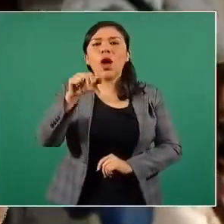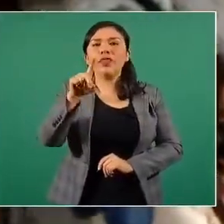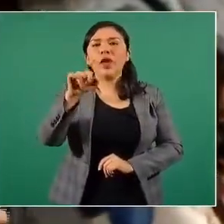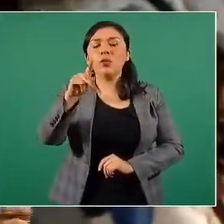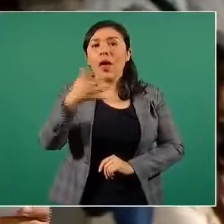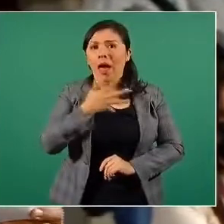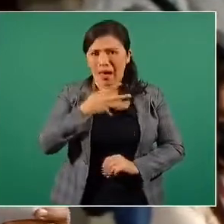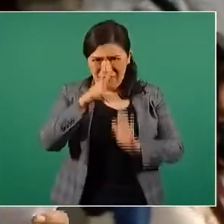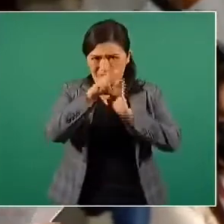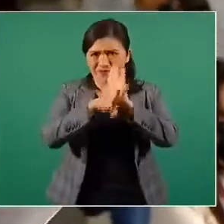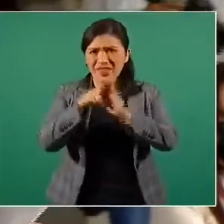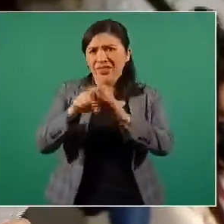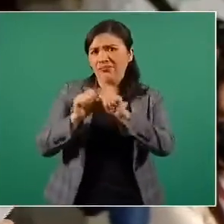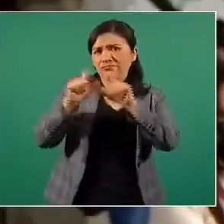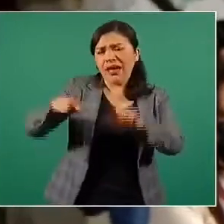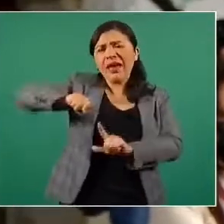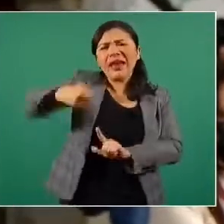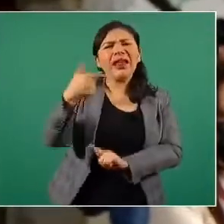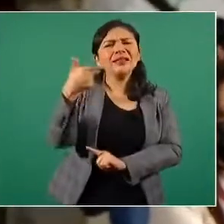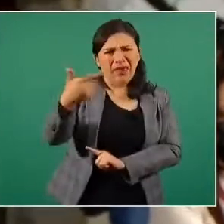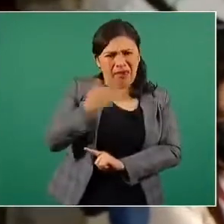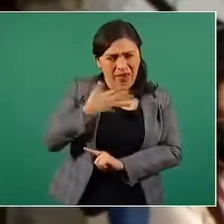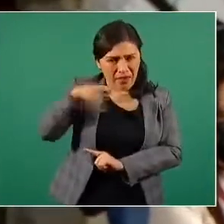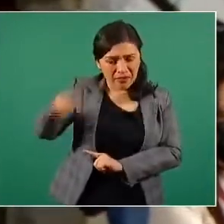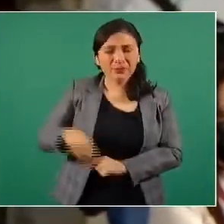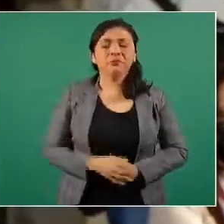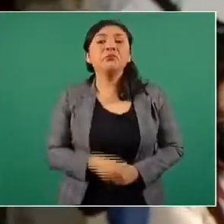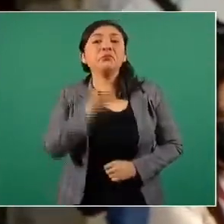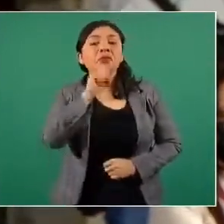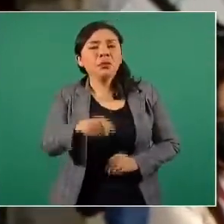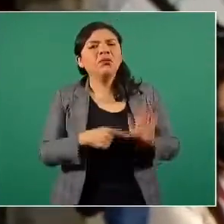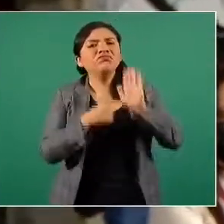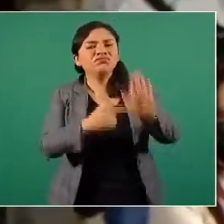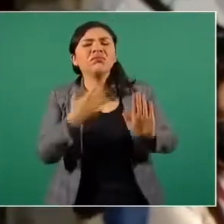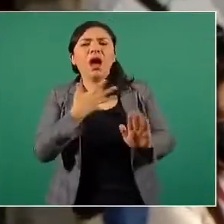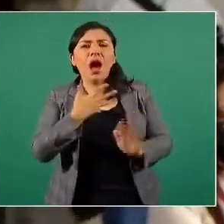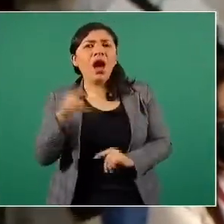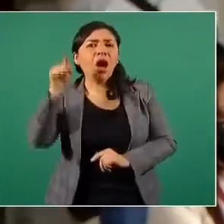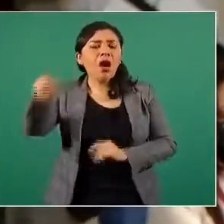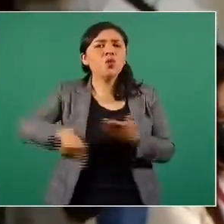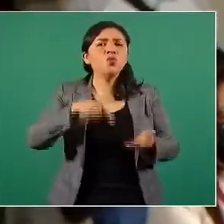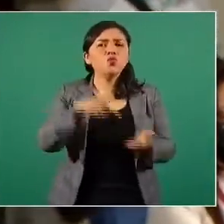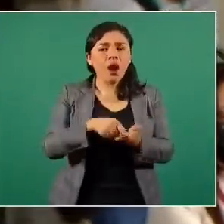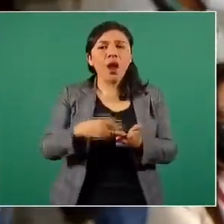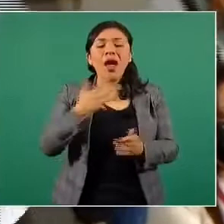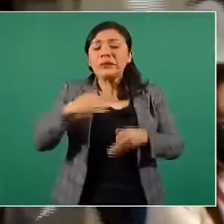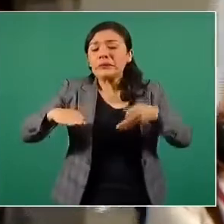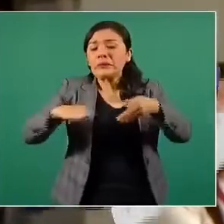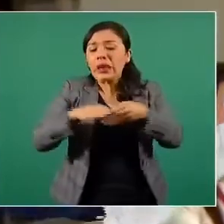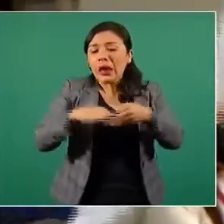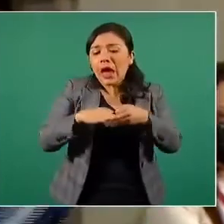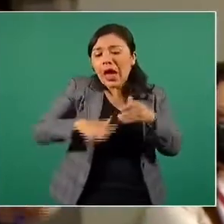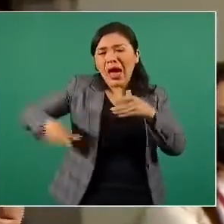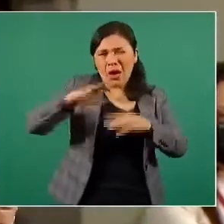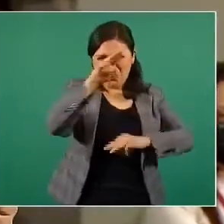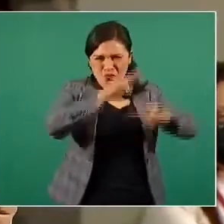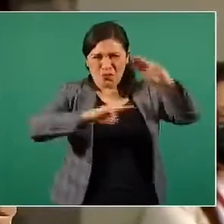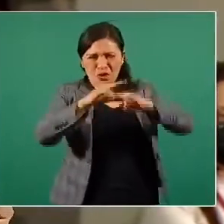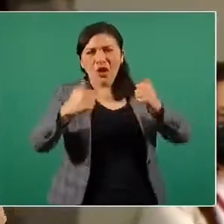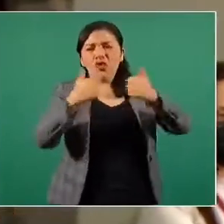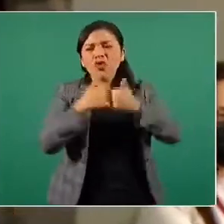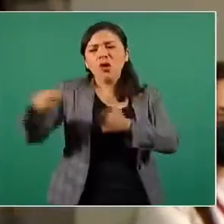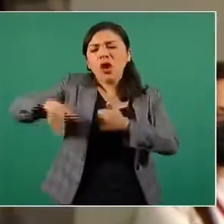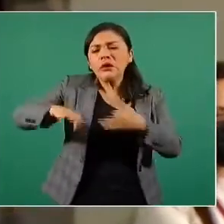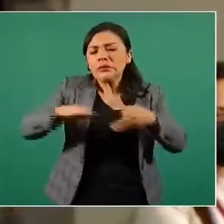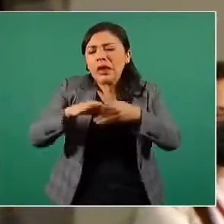Ahí está en el video del canal siete. También se presumió la conectividad de Las Cañadas con la zona industrial de la ciudad.